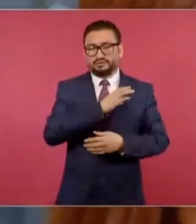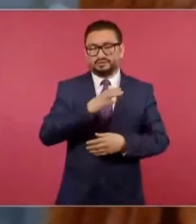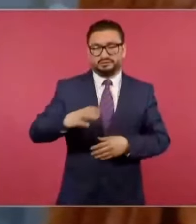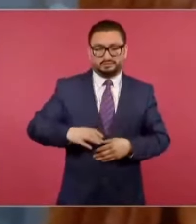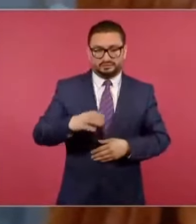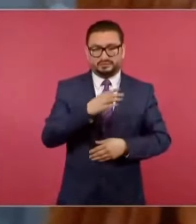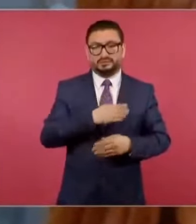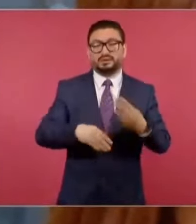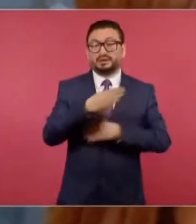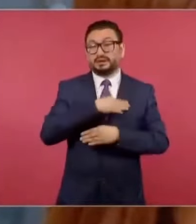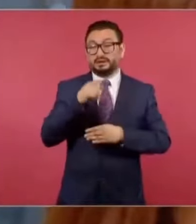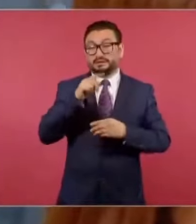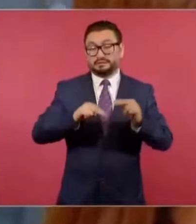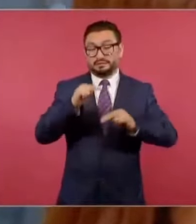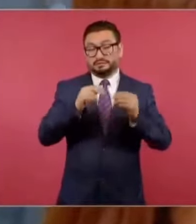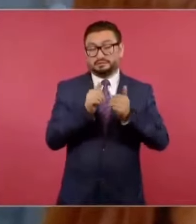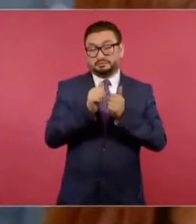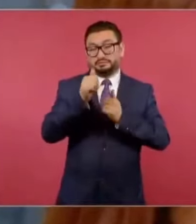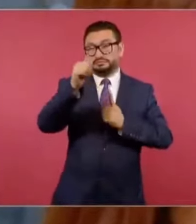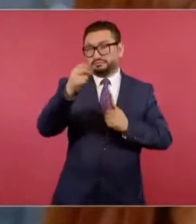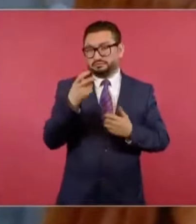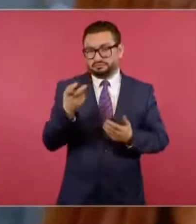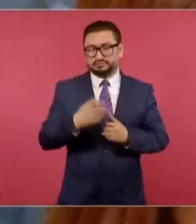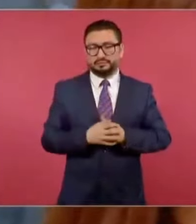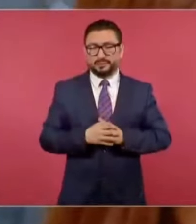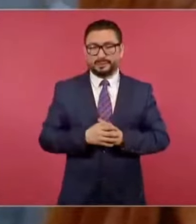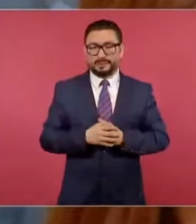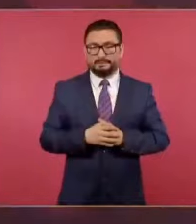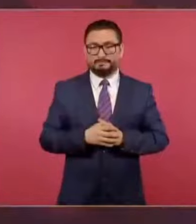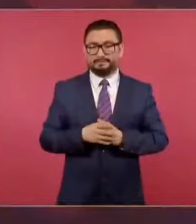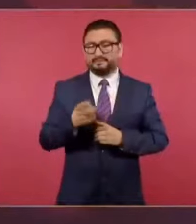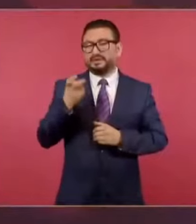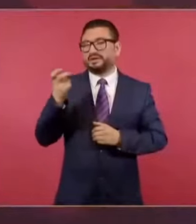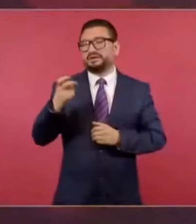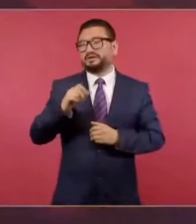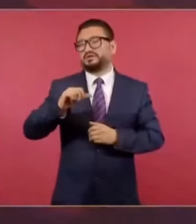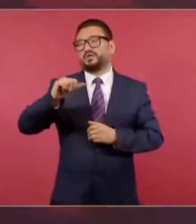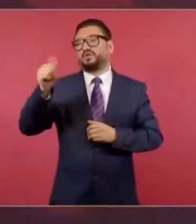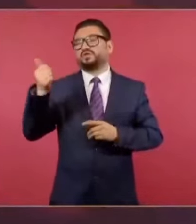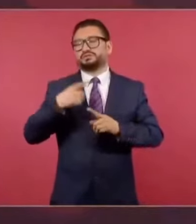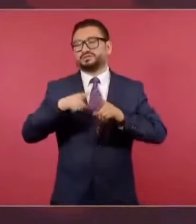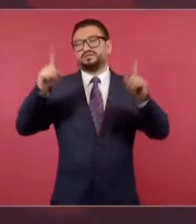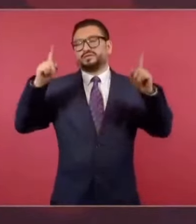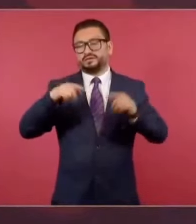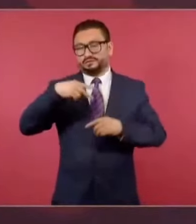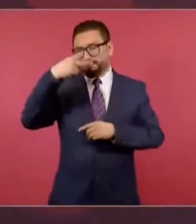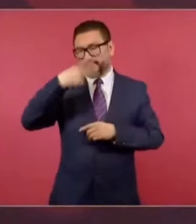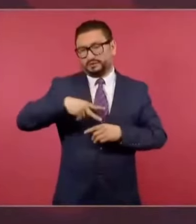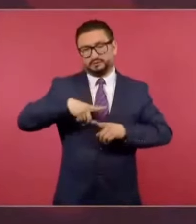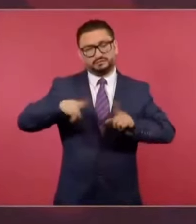Historia es la puntera según los resultados. Es que ya son otras condiciones, ya es otro México,